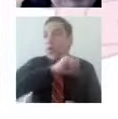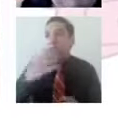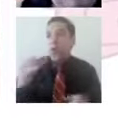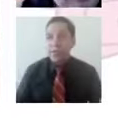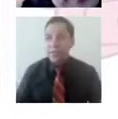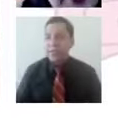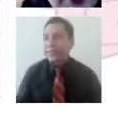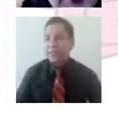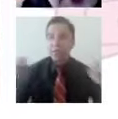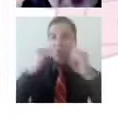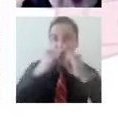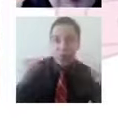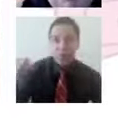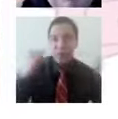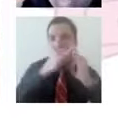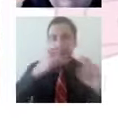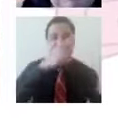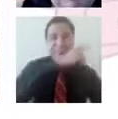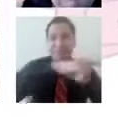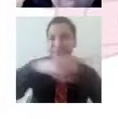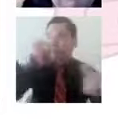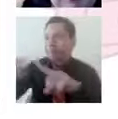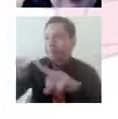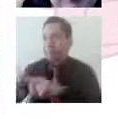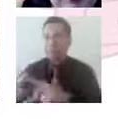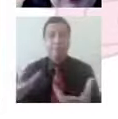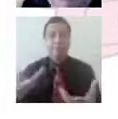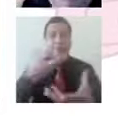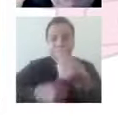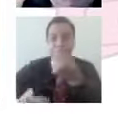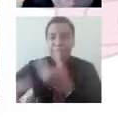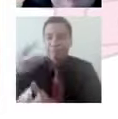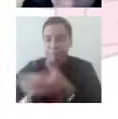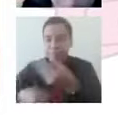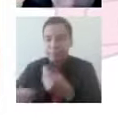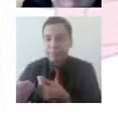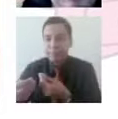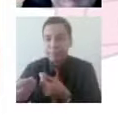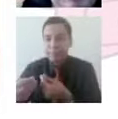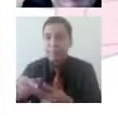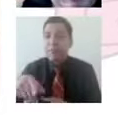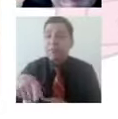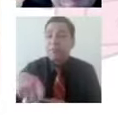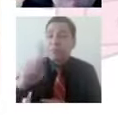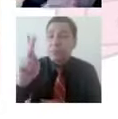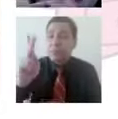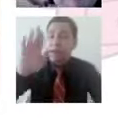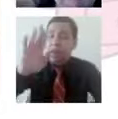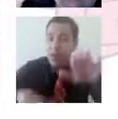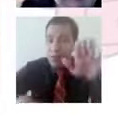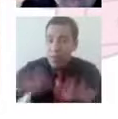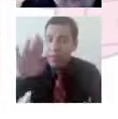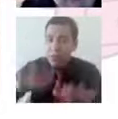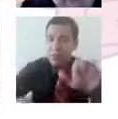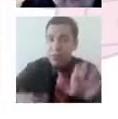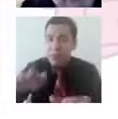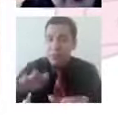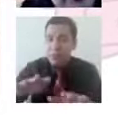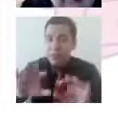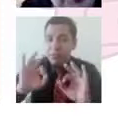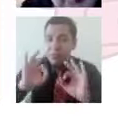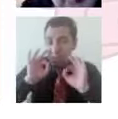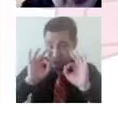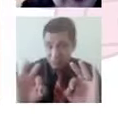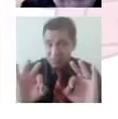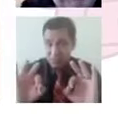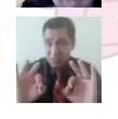etcétera. Pero a veces lo que nos pasa en la vida cotidiana no nos da para que cumplamos eso que nosotros